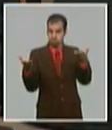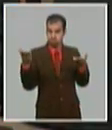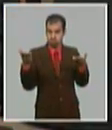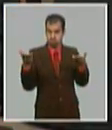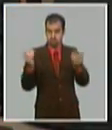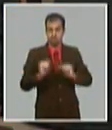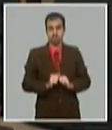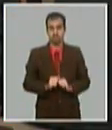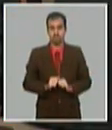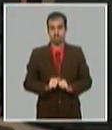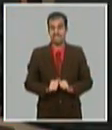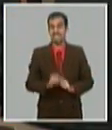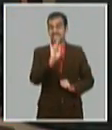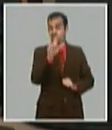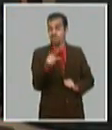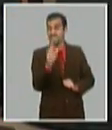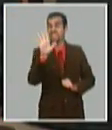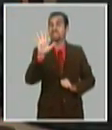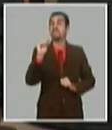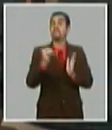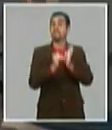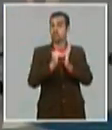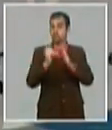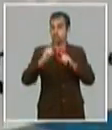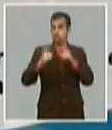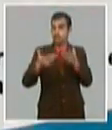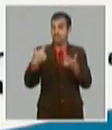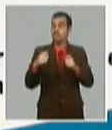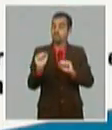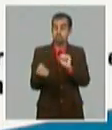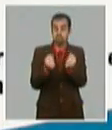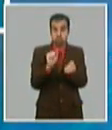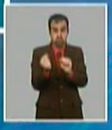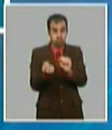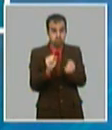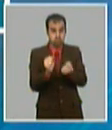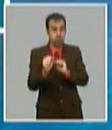7.5 millones de toneladas nos obliga a trabajar con mucha eficiencia energética